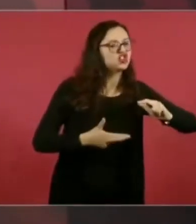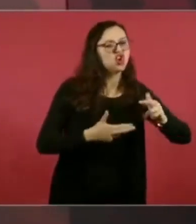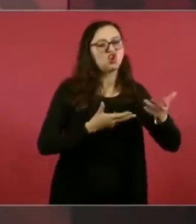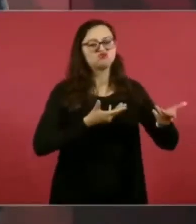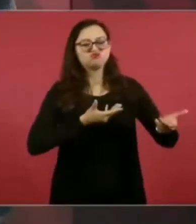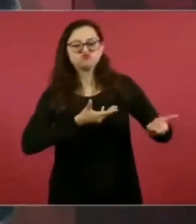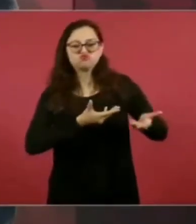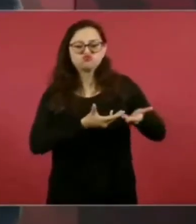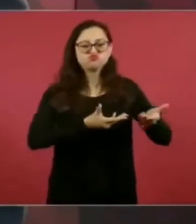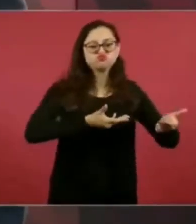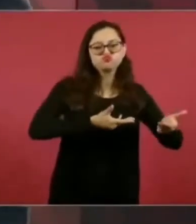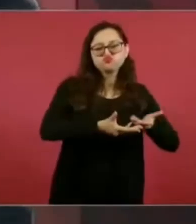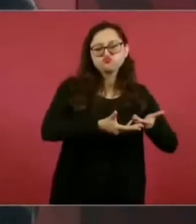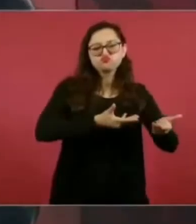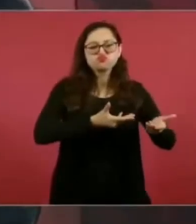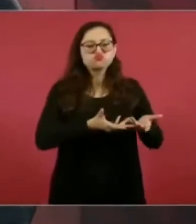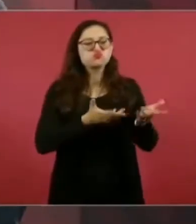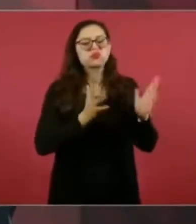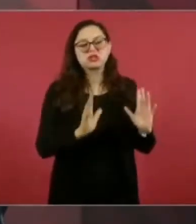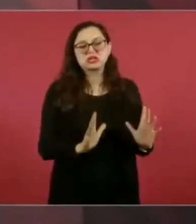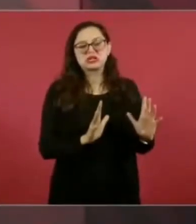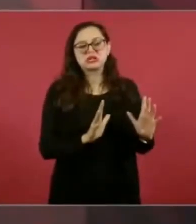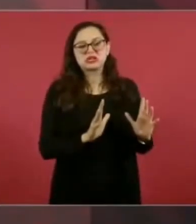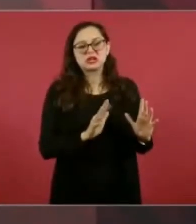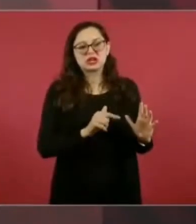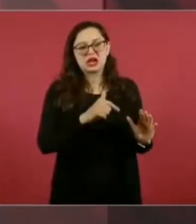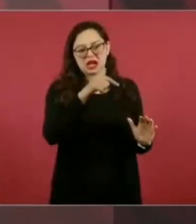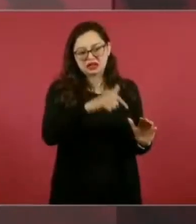políticos nacionales y políticos extranjeros,